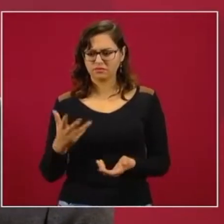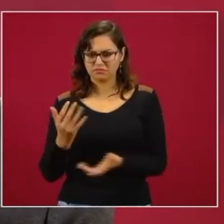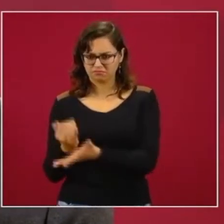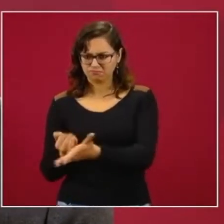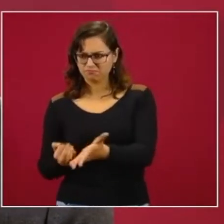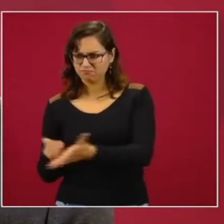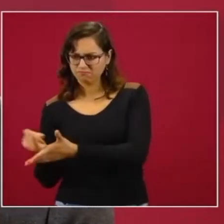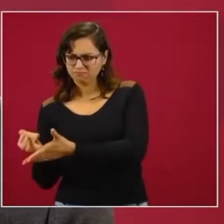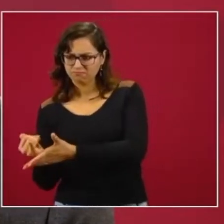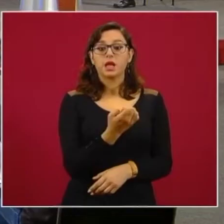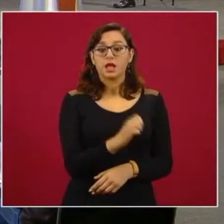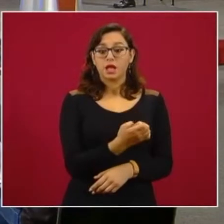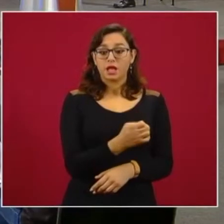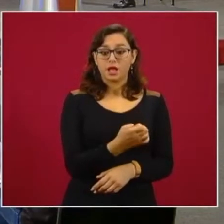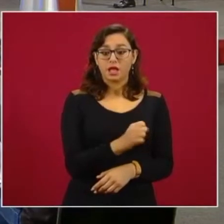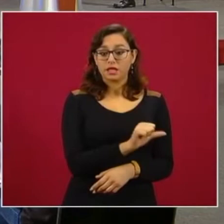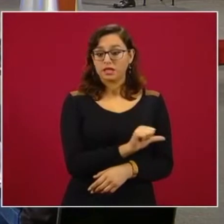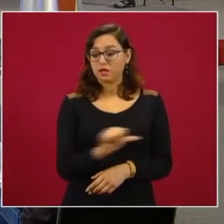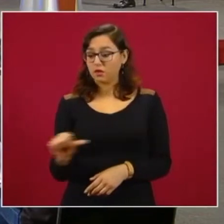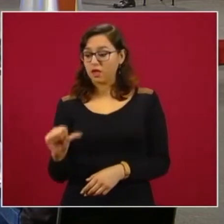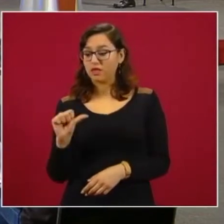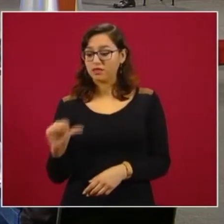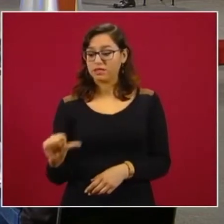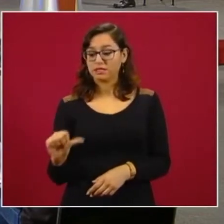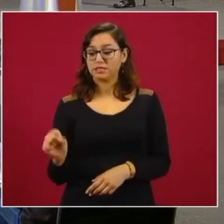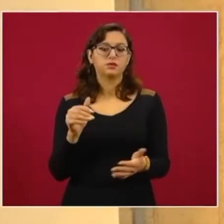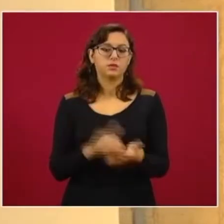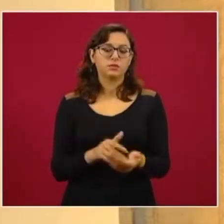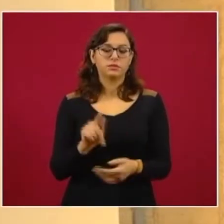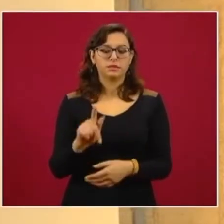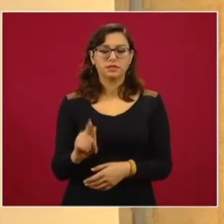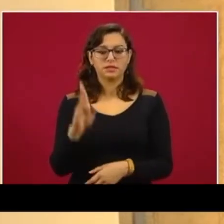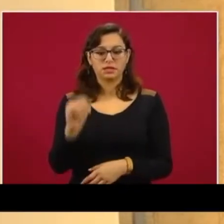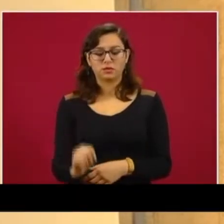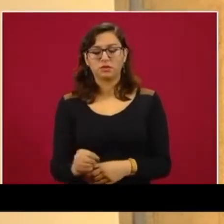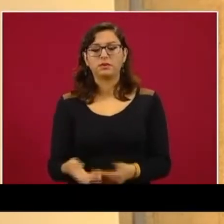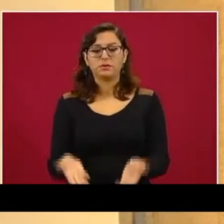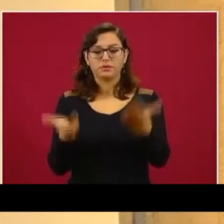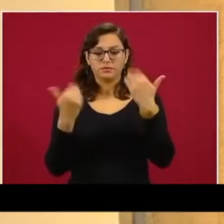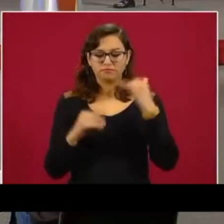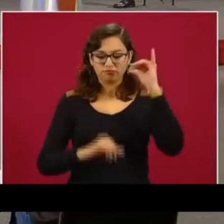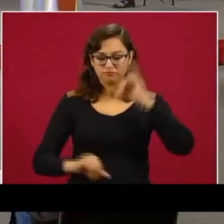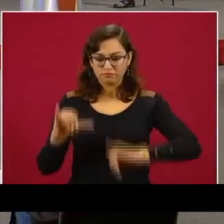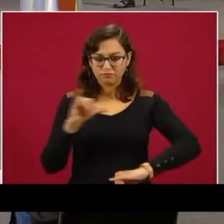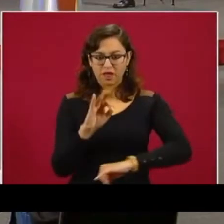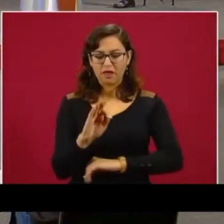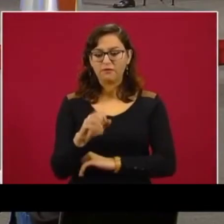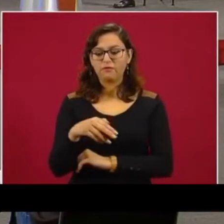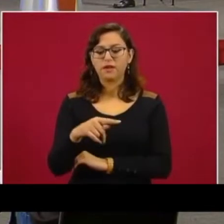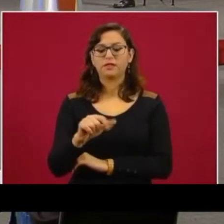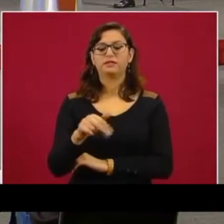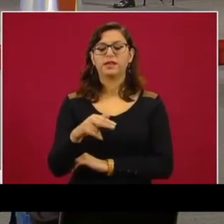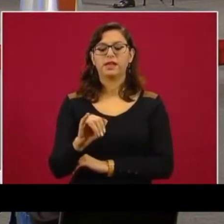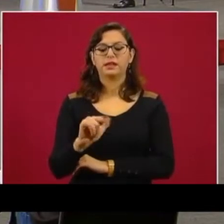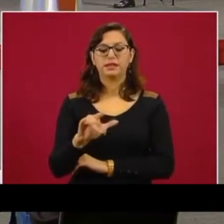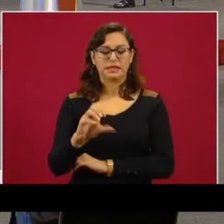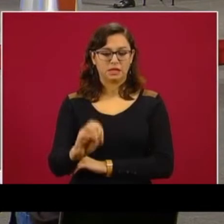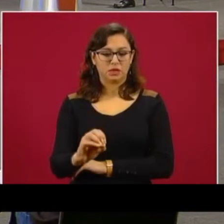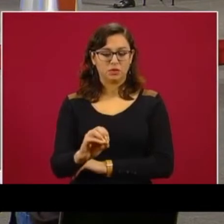aumento en los aseguramientos de droga como el fentanilo. En fentanilo, aquí la diferencia es importante,